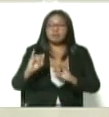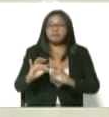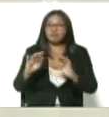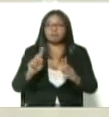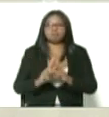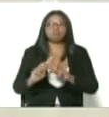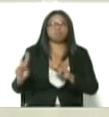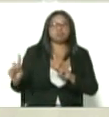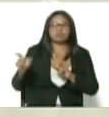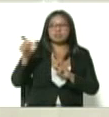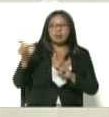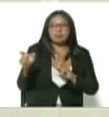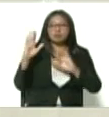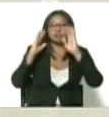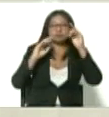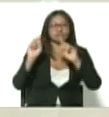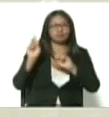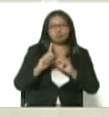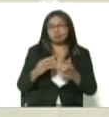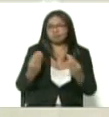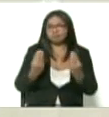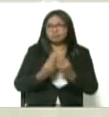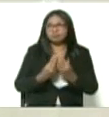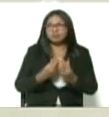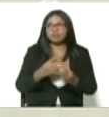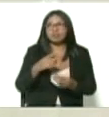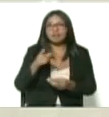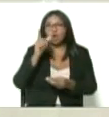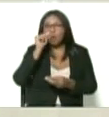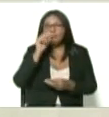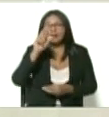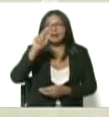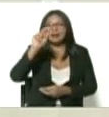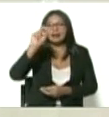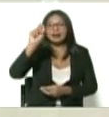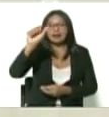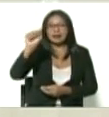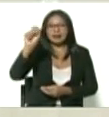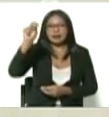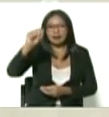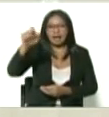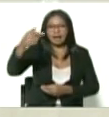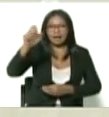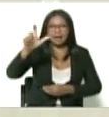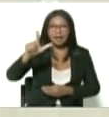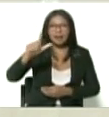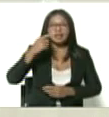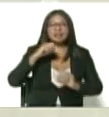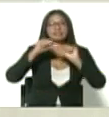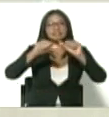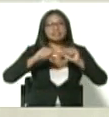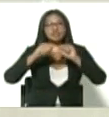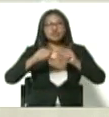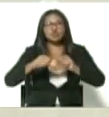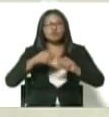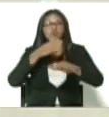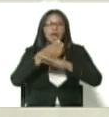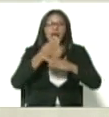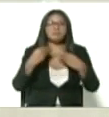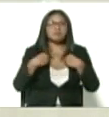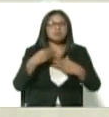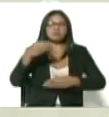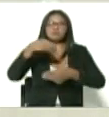pacientes nunca me consta que el doctor Rangel fue uno de los primeros en irse a vivir en el hospital